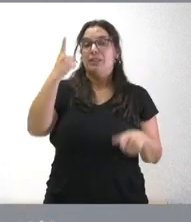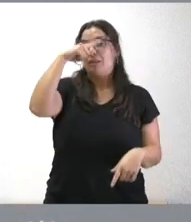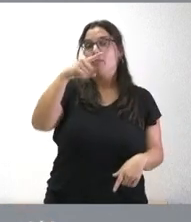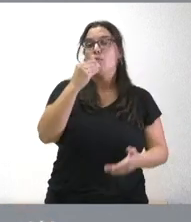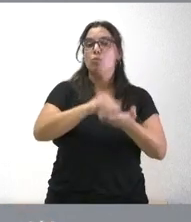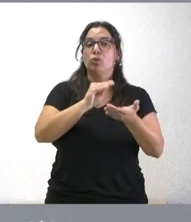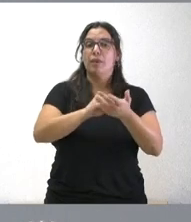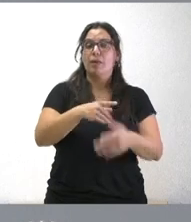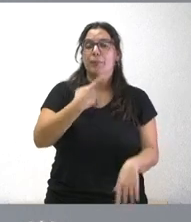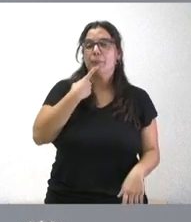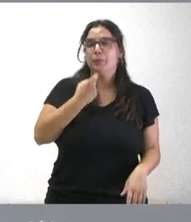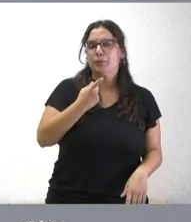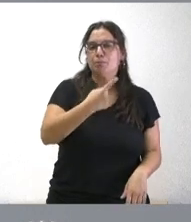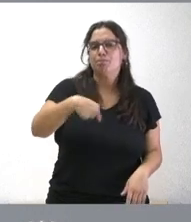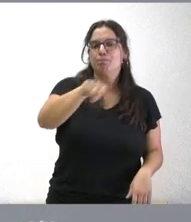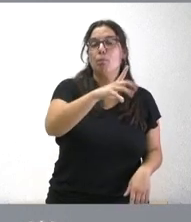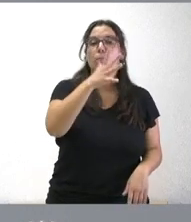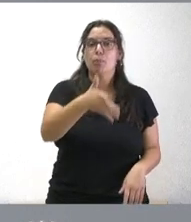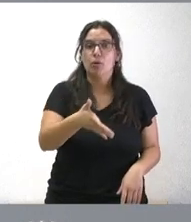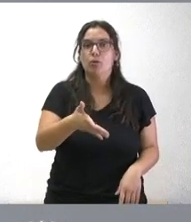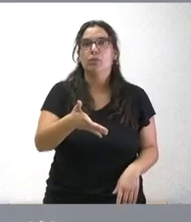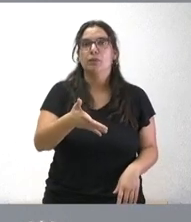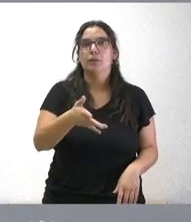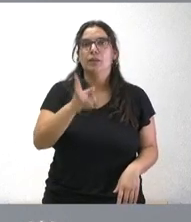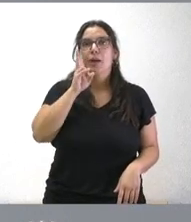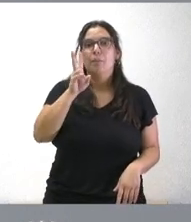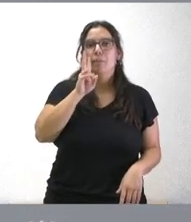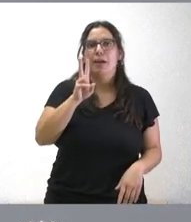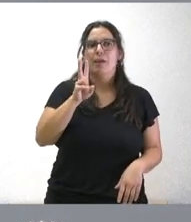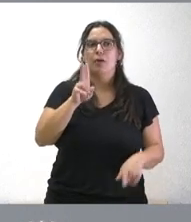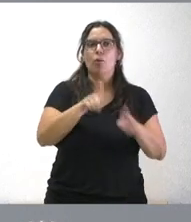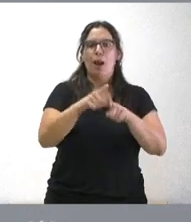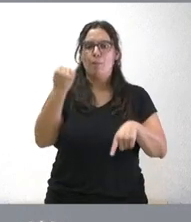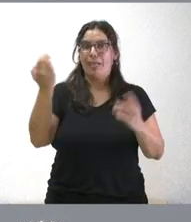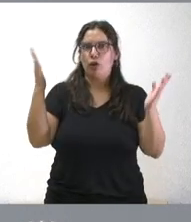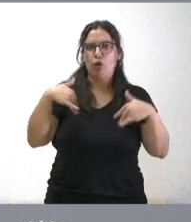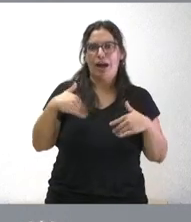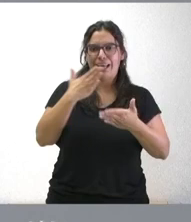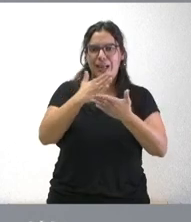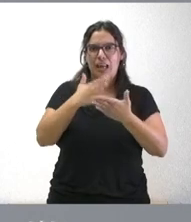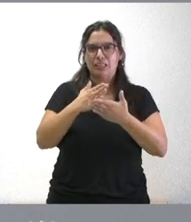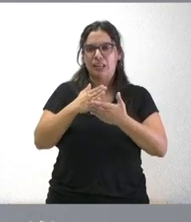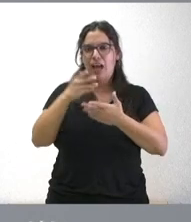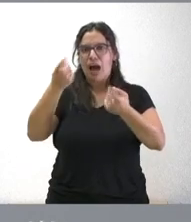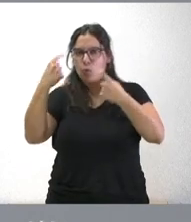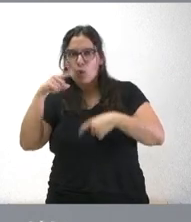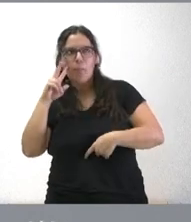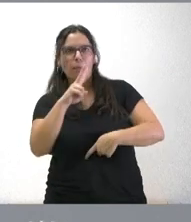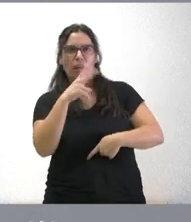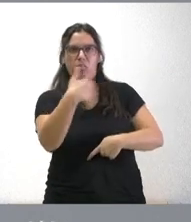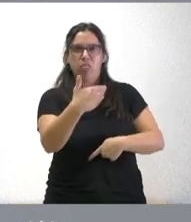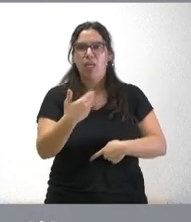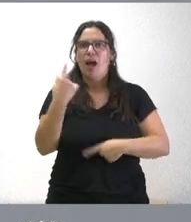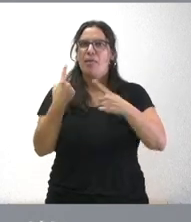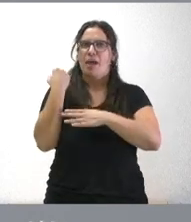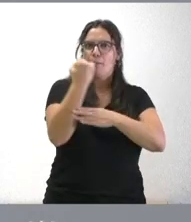que pasan los docentes es por el hecho de que se ven desautorizados muchas veces en sus clases no tienen el respaldo suficiente